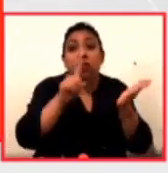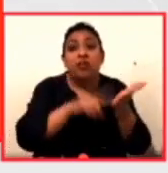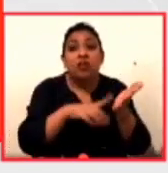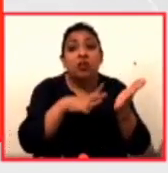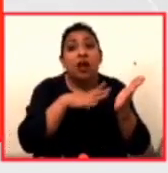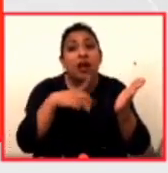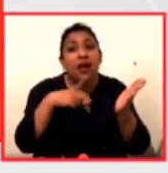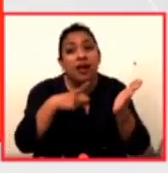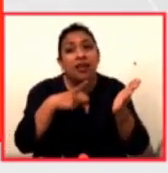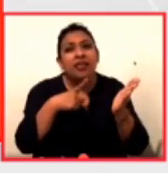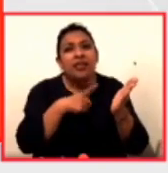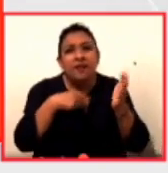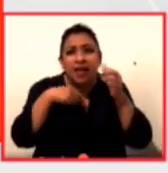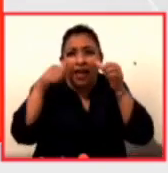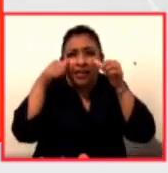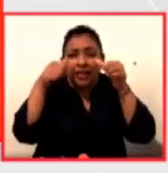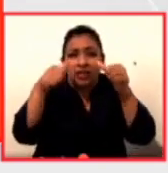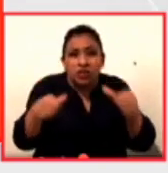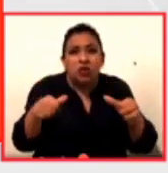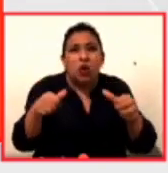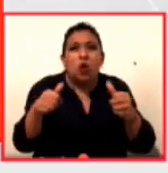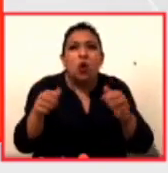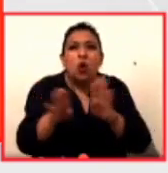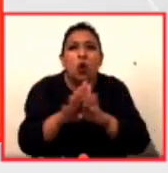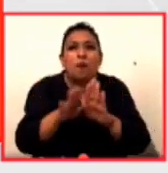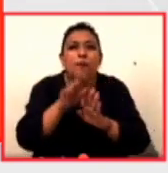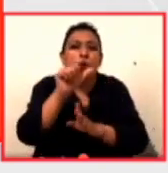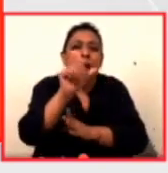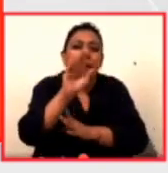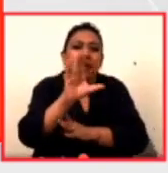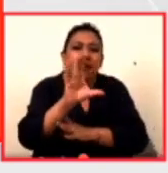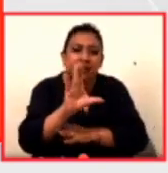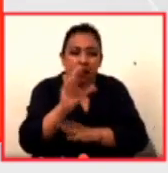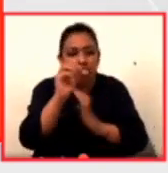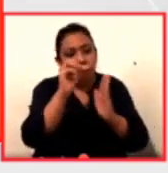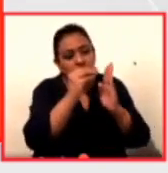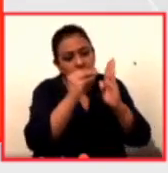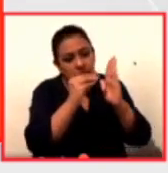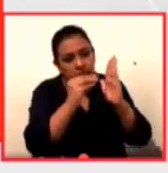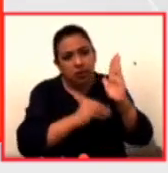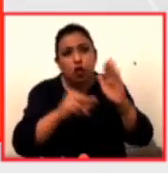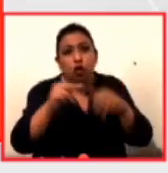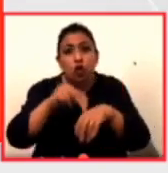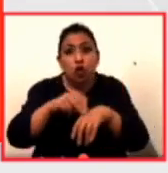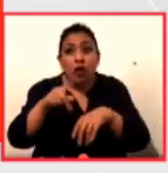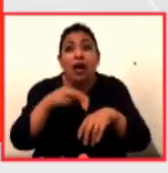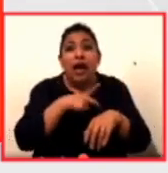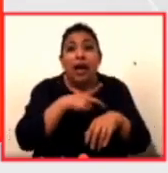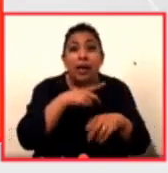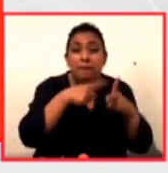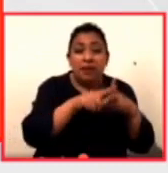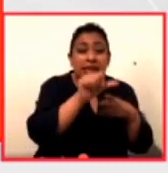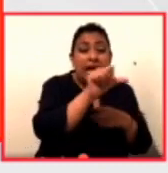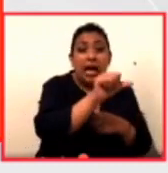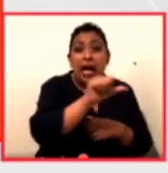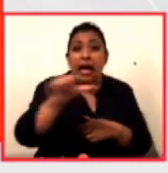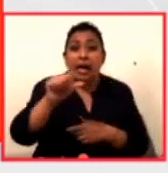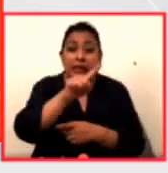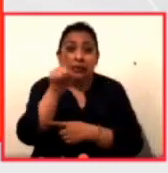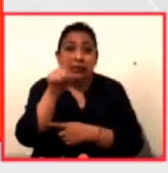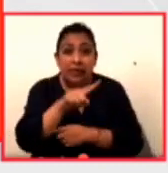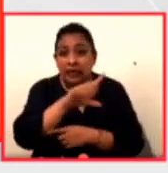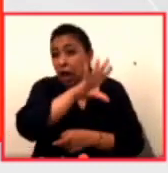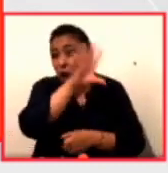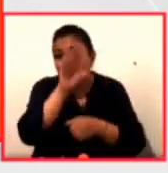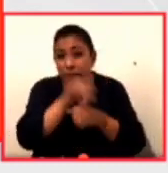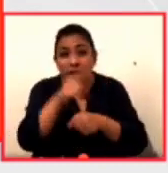la atención en una especie de abecedario un va de MEC un médico donde viene de la ala a la zeta todas las